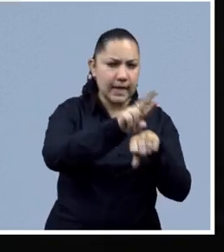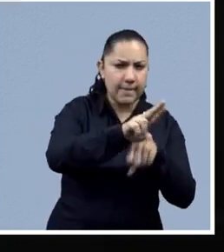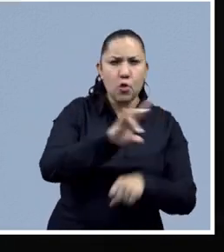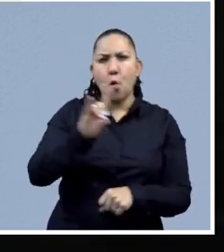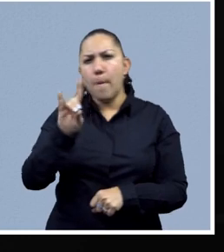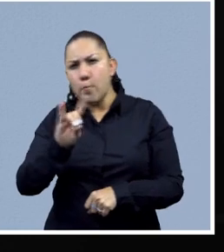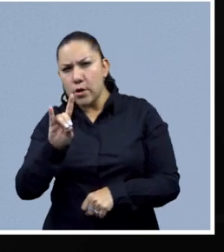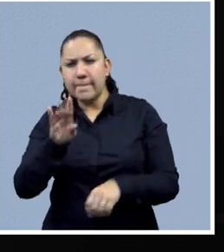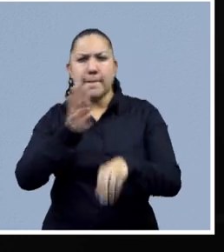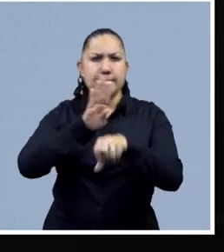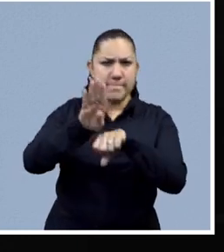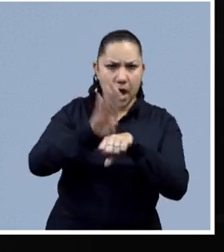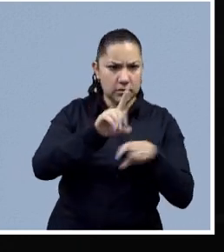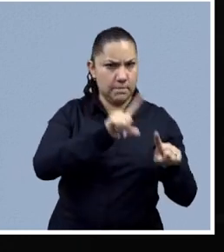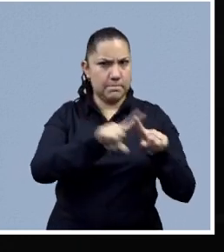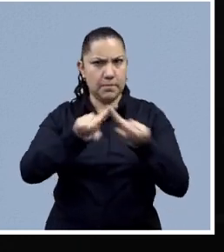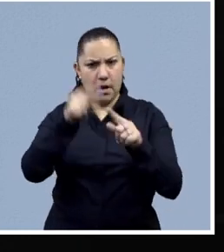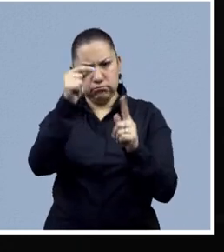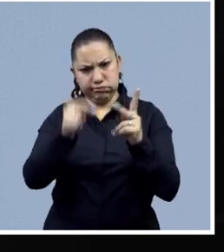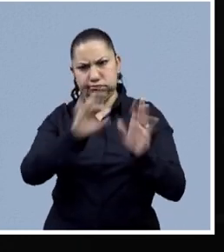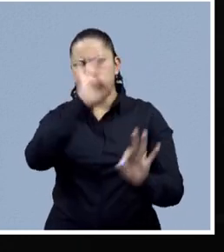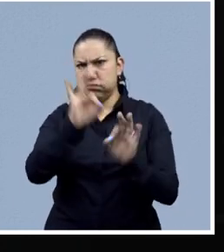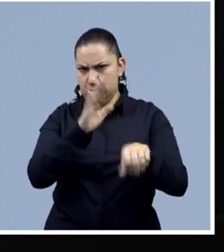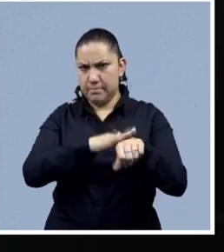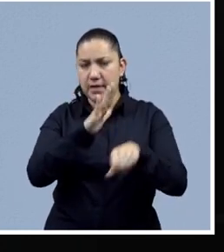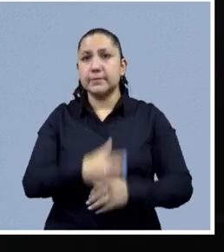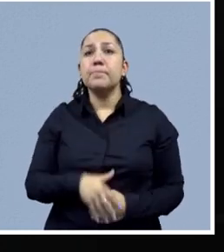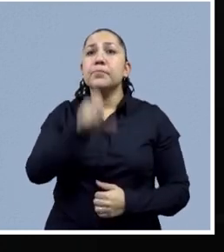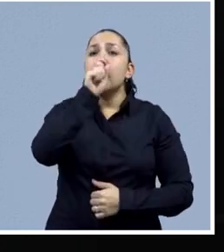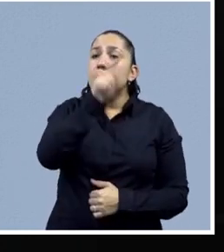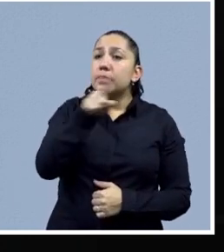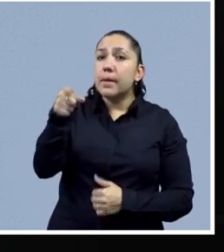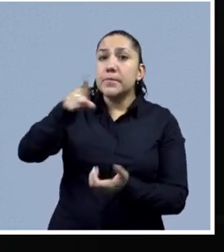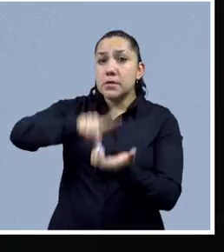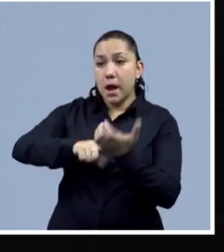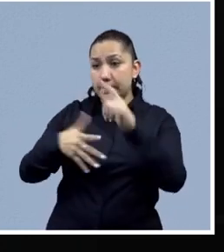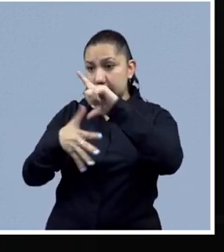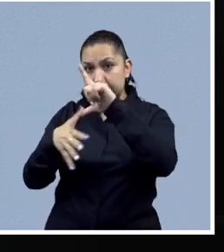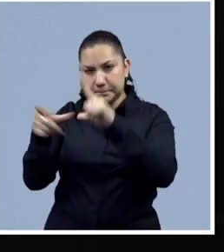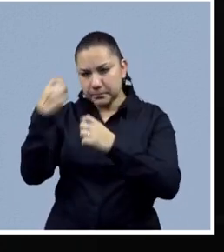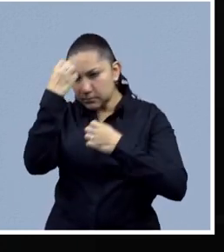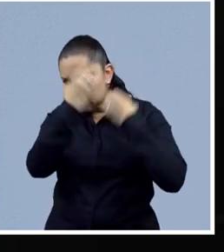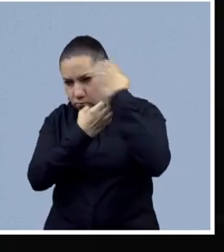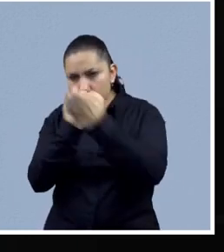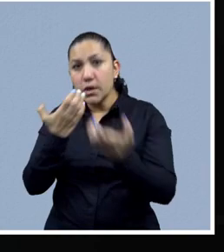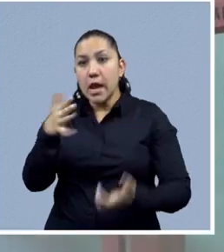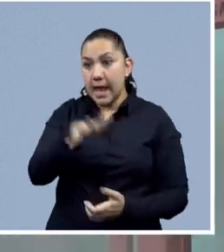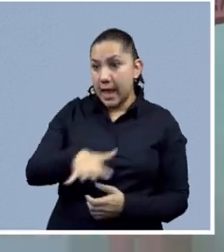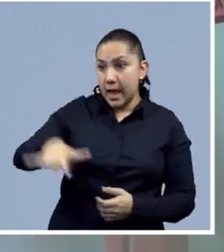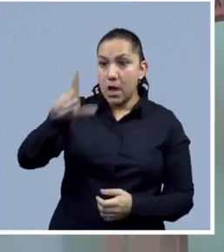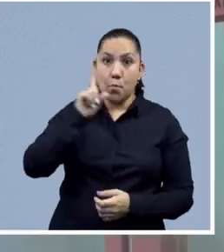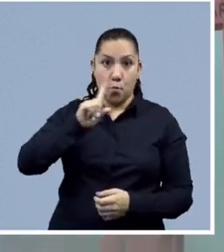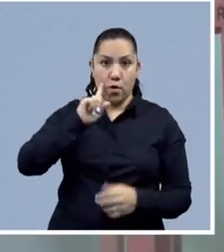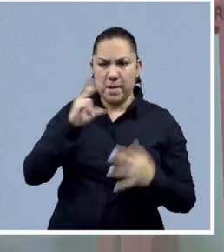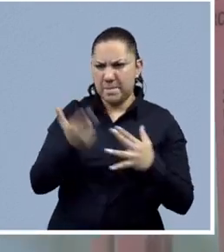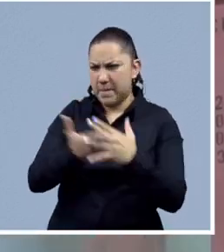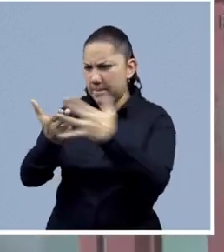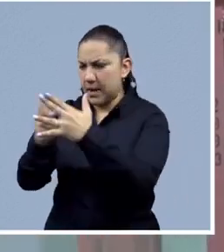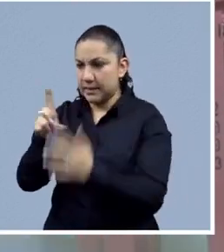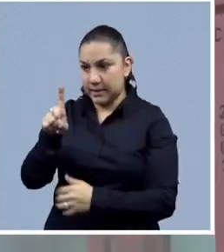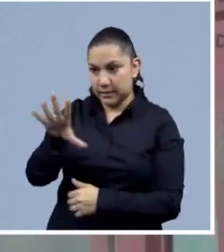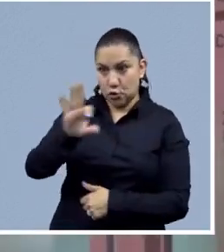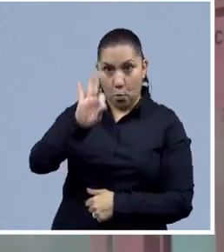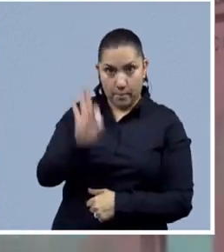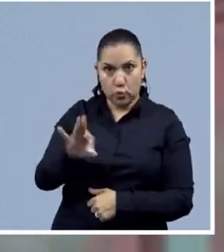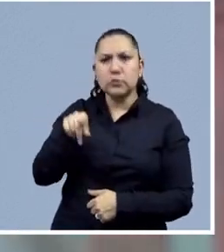Salvador, Bolivia y Brasil. En México, el Observatorio Nacional de Feminicidios reportó que tan solo el 30 y 35 por